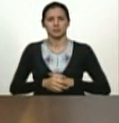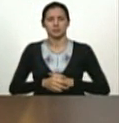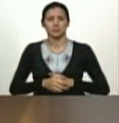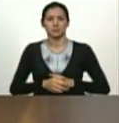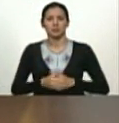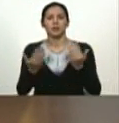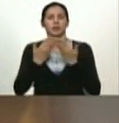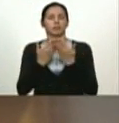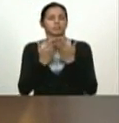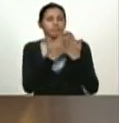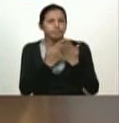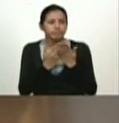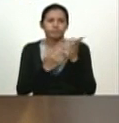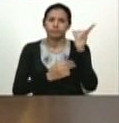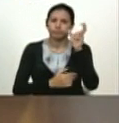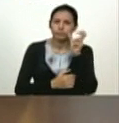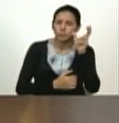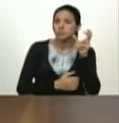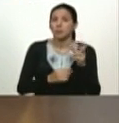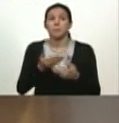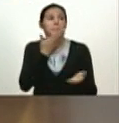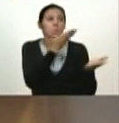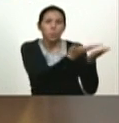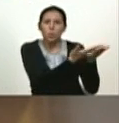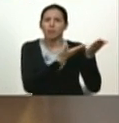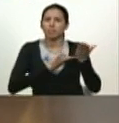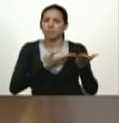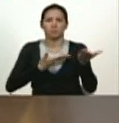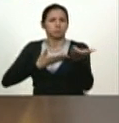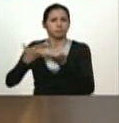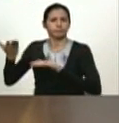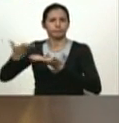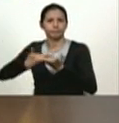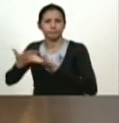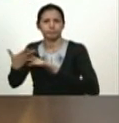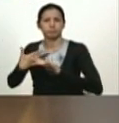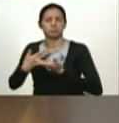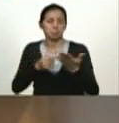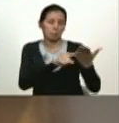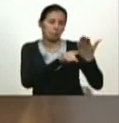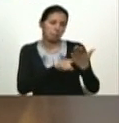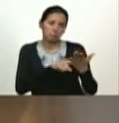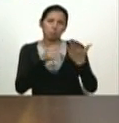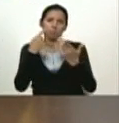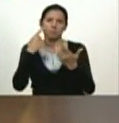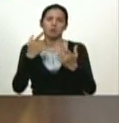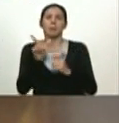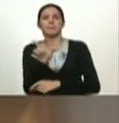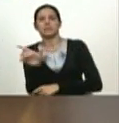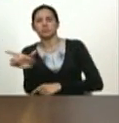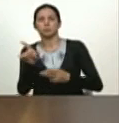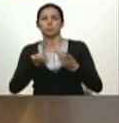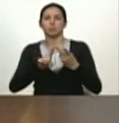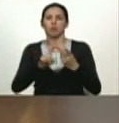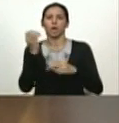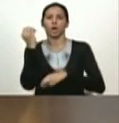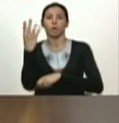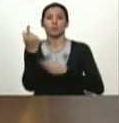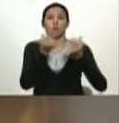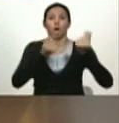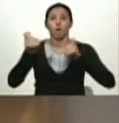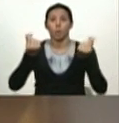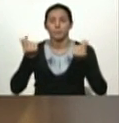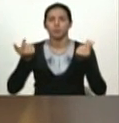estudiando y escuchando las propuestas del Movimiento Popular, del PSUV en el Congreso Económico,